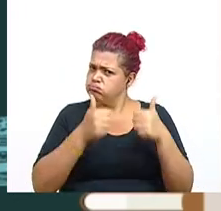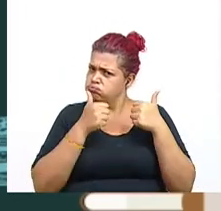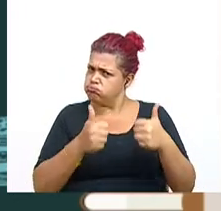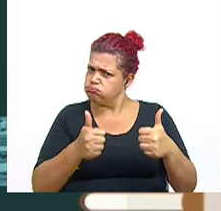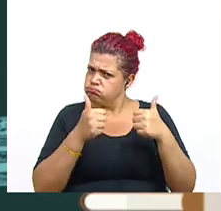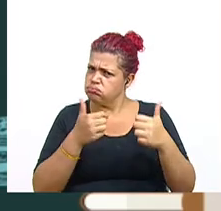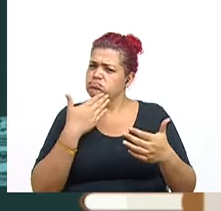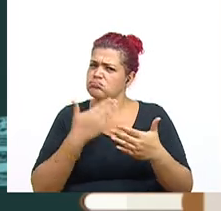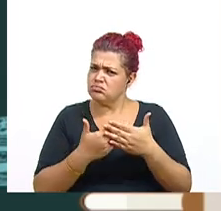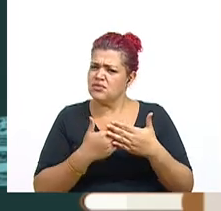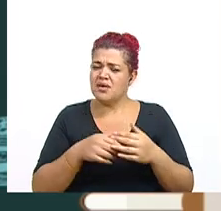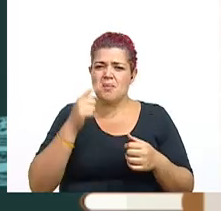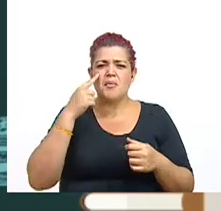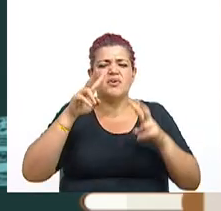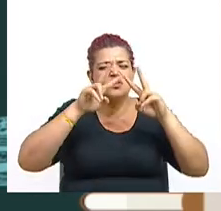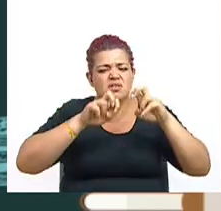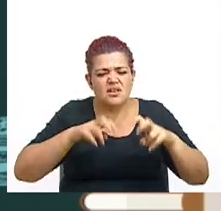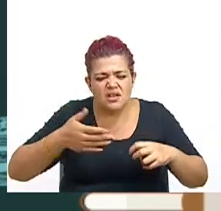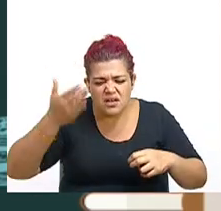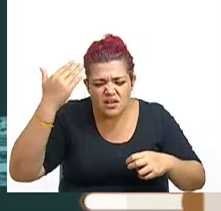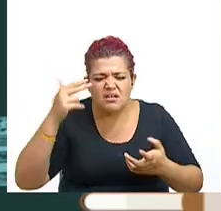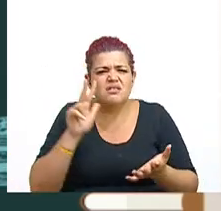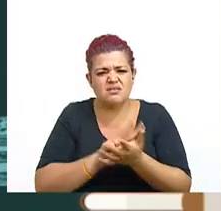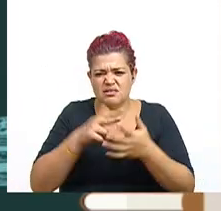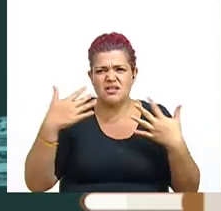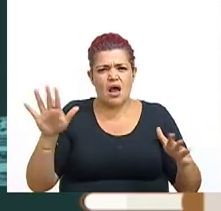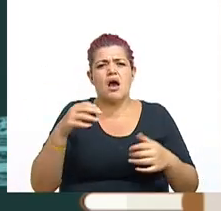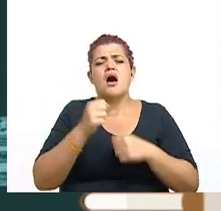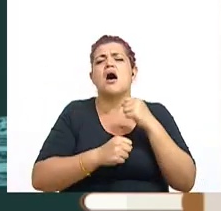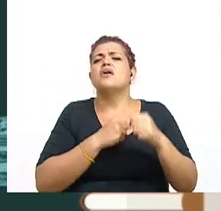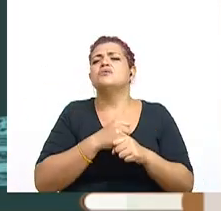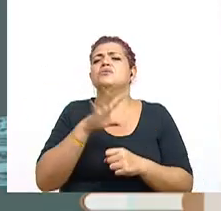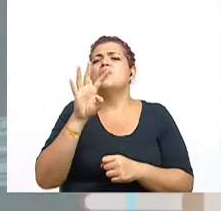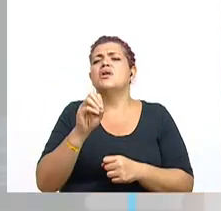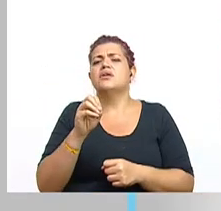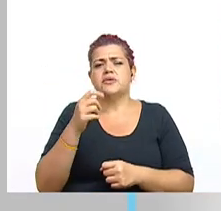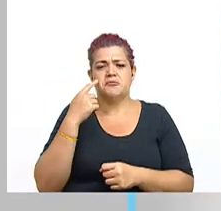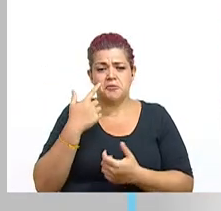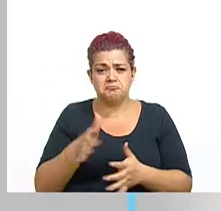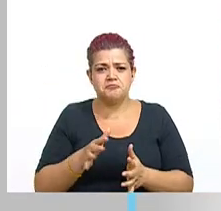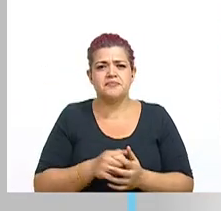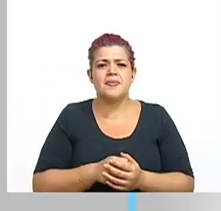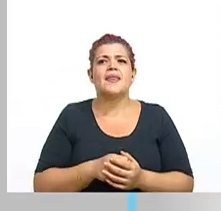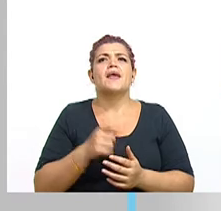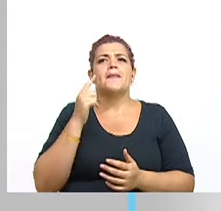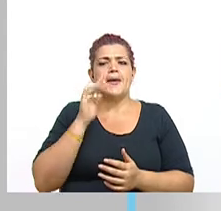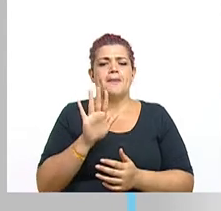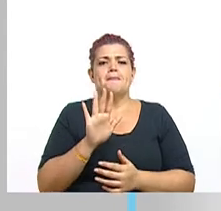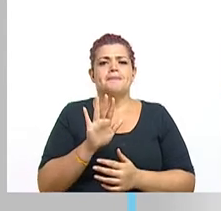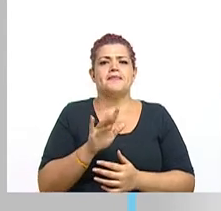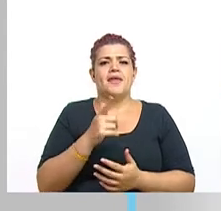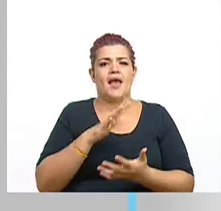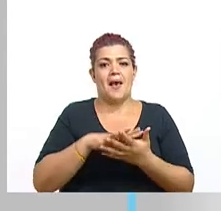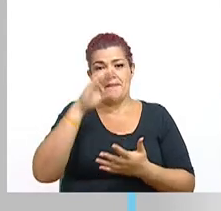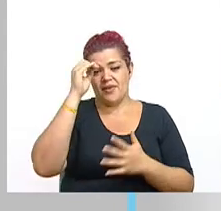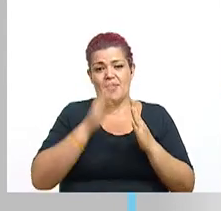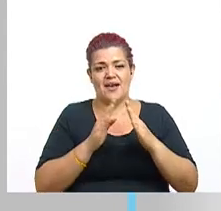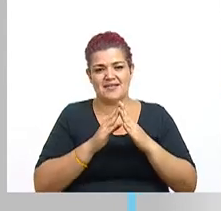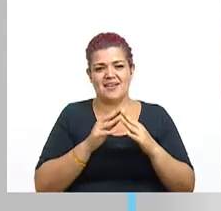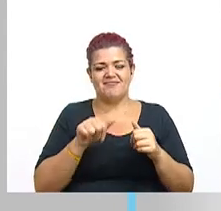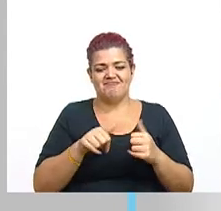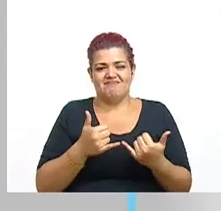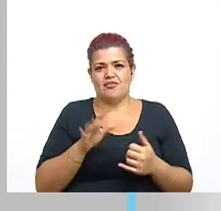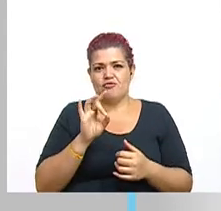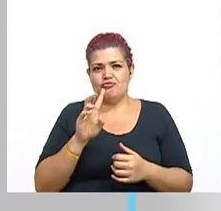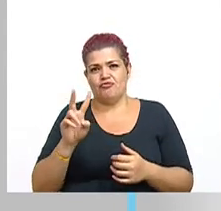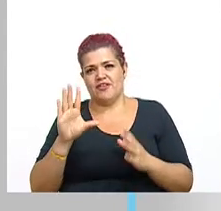aprobaron allá en la década de los 40. ¿Qué tal? Bueno, estamos ahí en Aprendo en Casa de 8 a 2